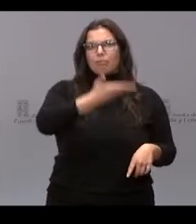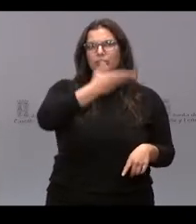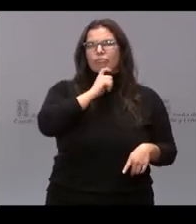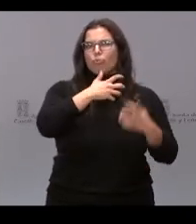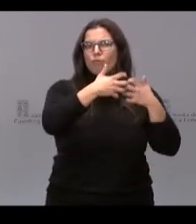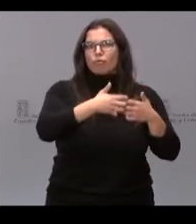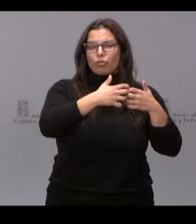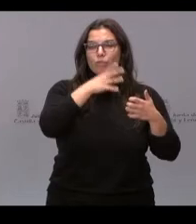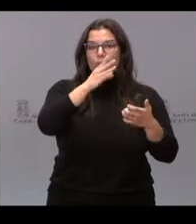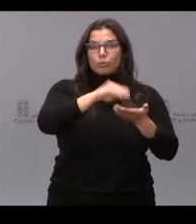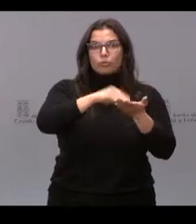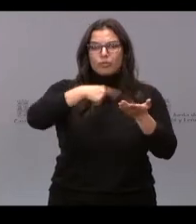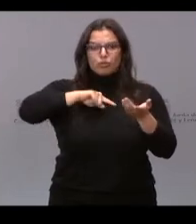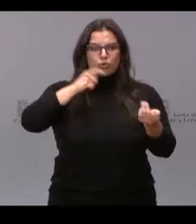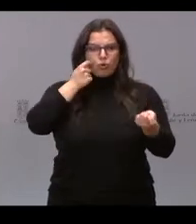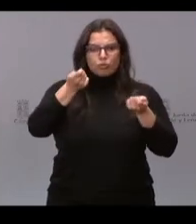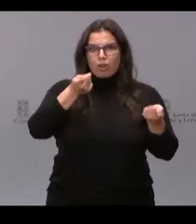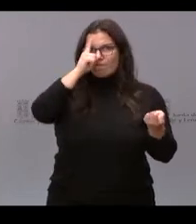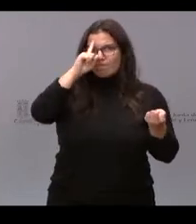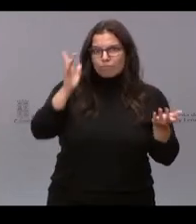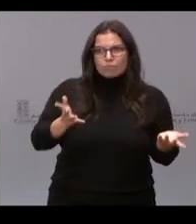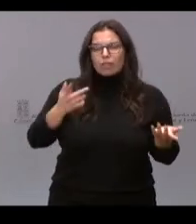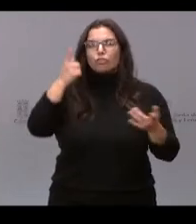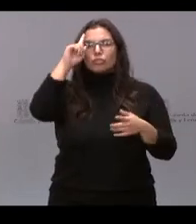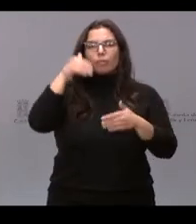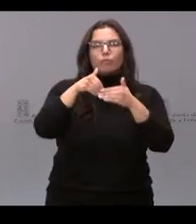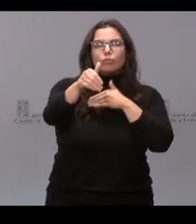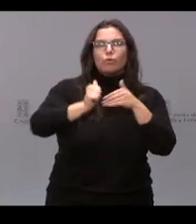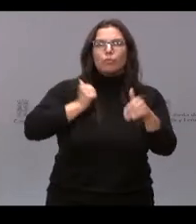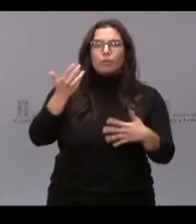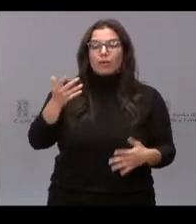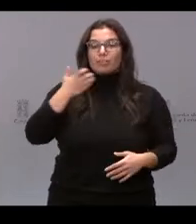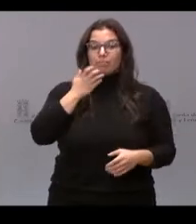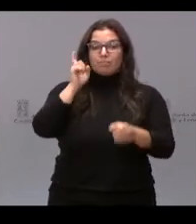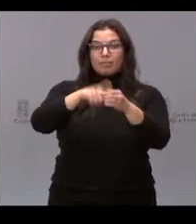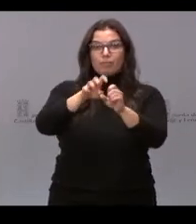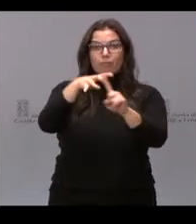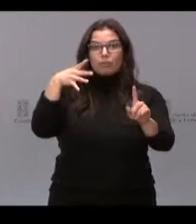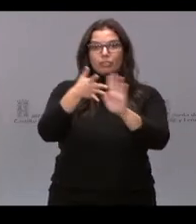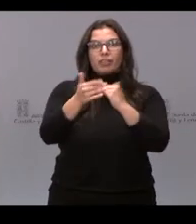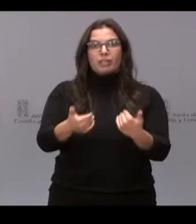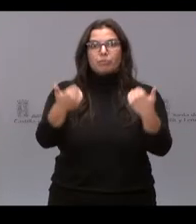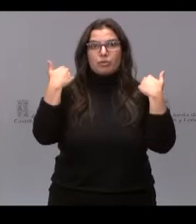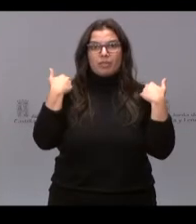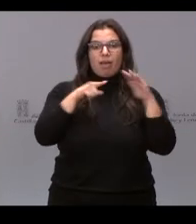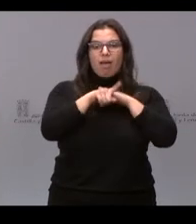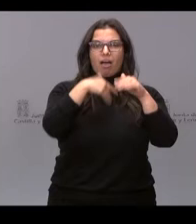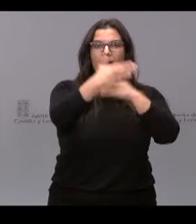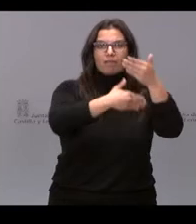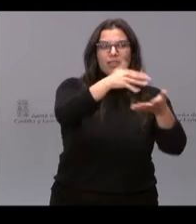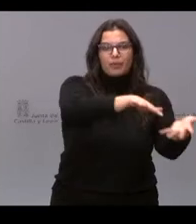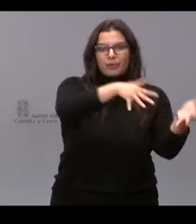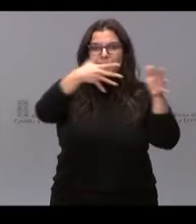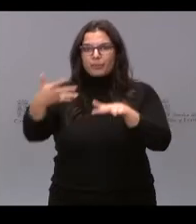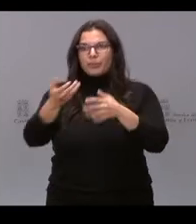no sabemos qué opciones tenemos en un futuro. Estar en este foro es una responsabilidad. Transmitir los avances, informar a mis